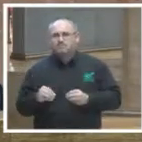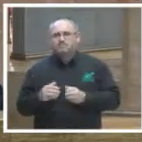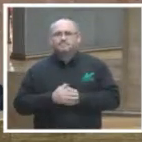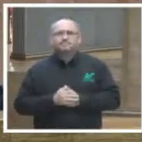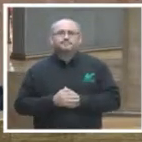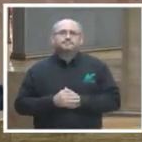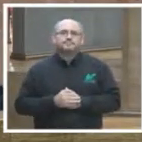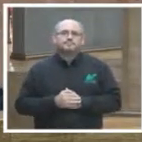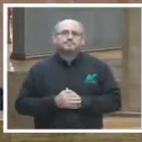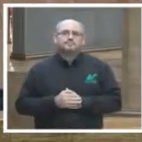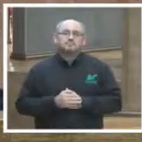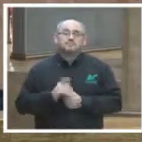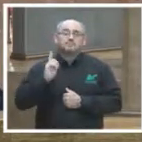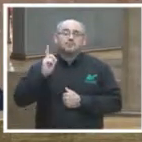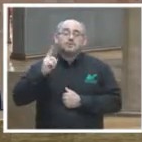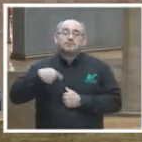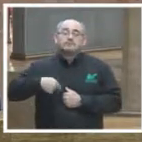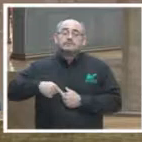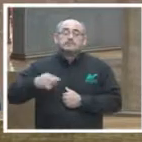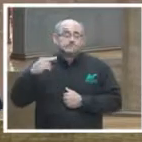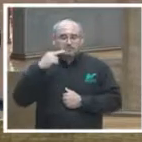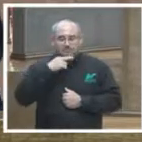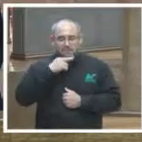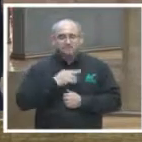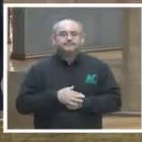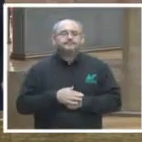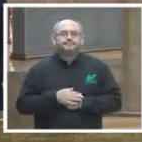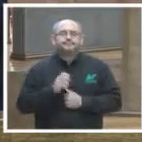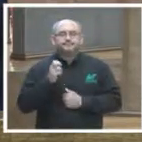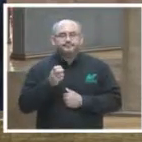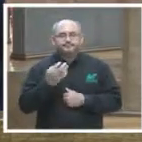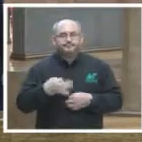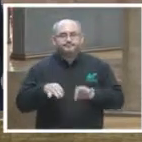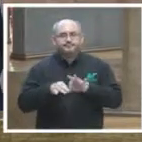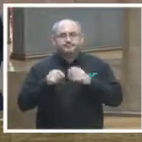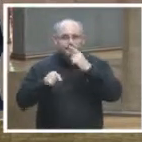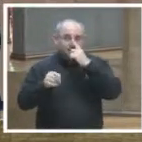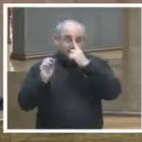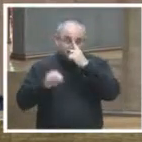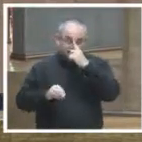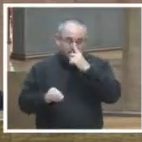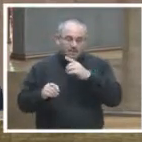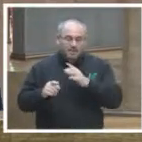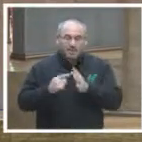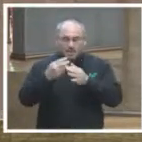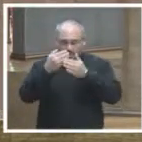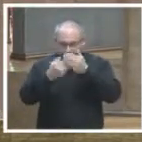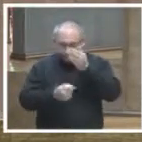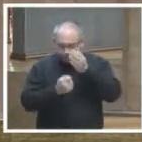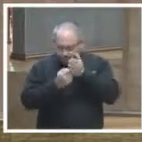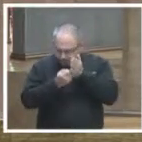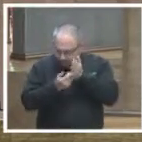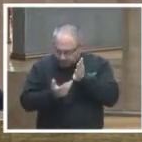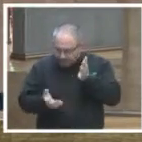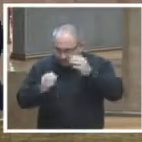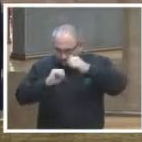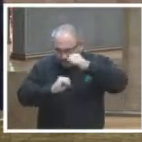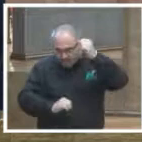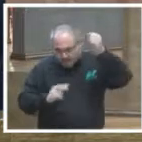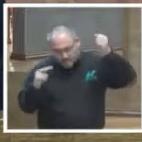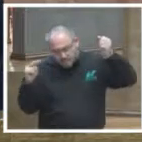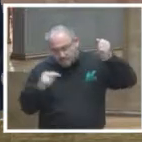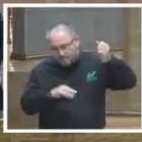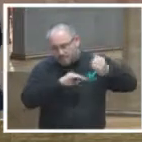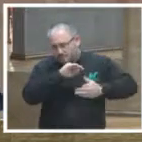un futuro creo ojalá próximo de ahí la importancia de una verdadera y adecuada rendición de cuentas y transparencia mediante una